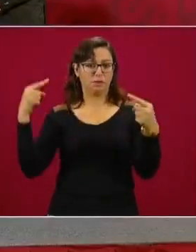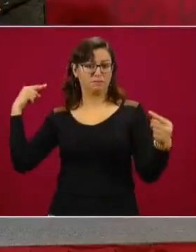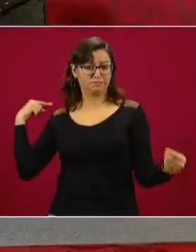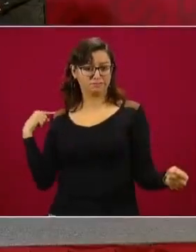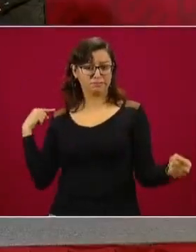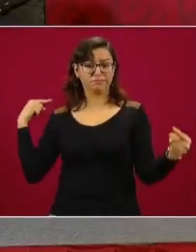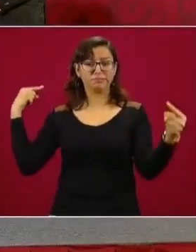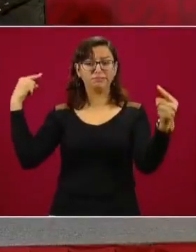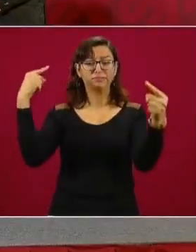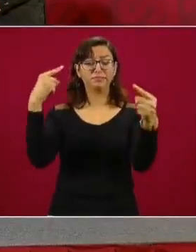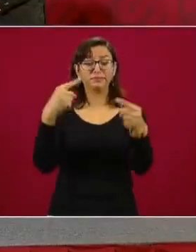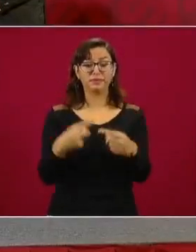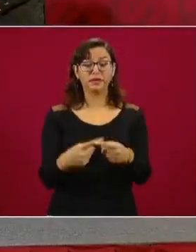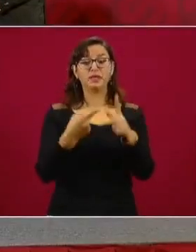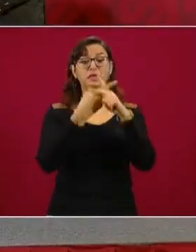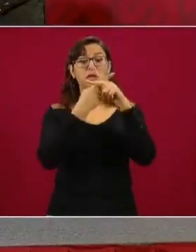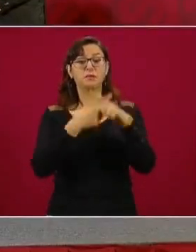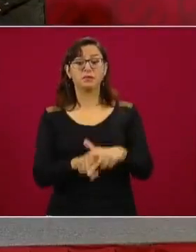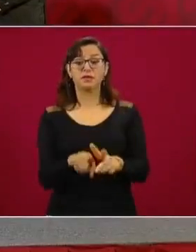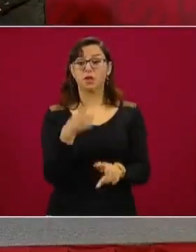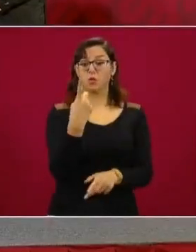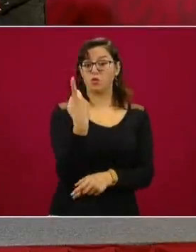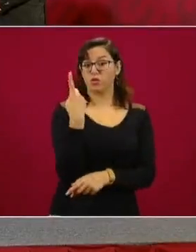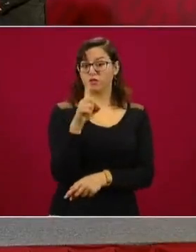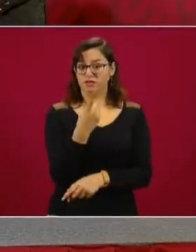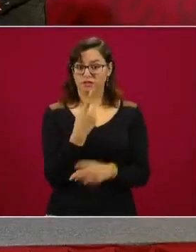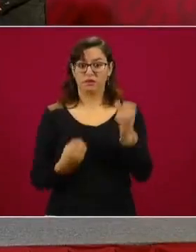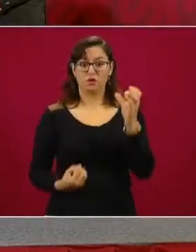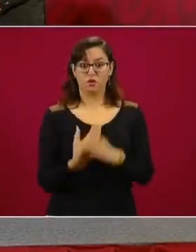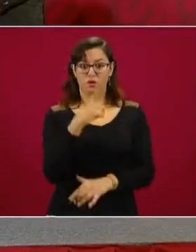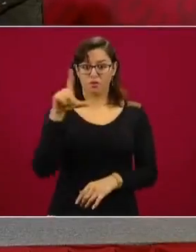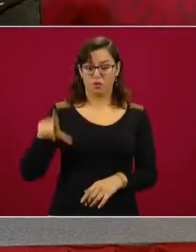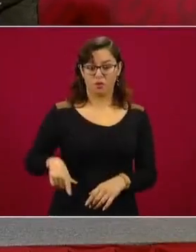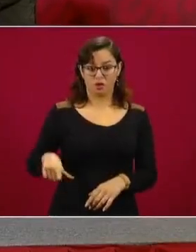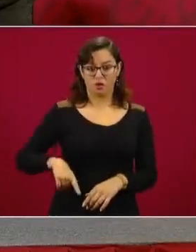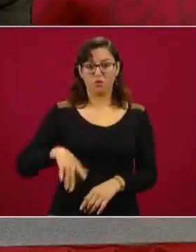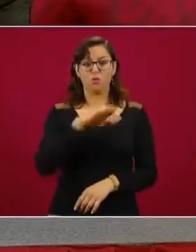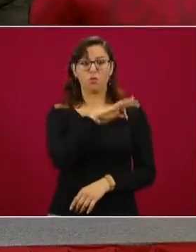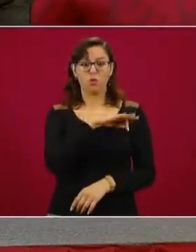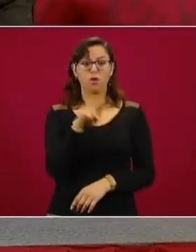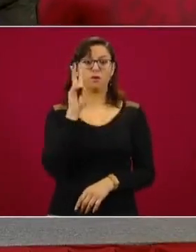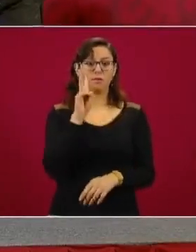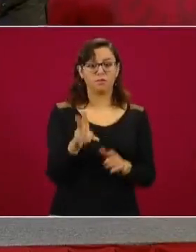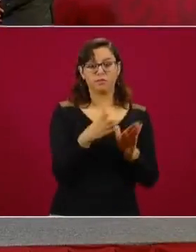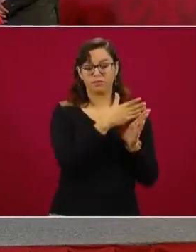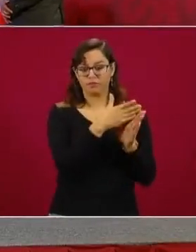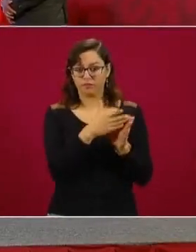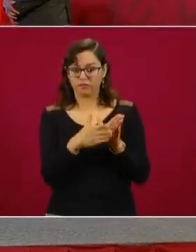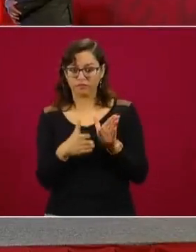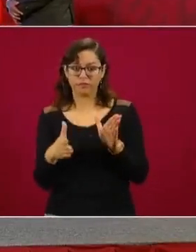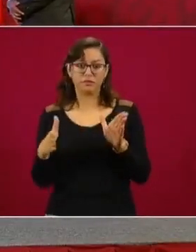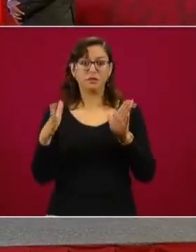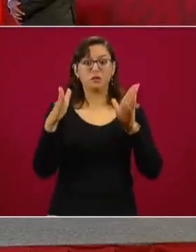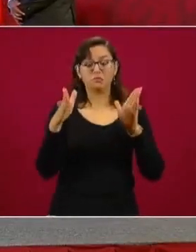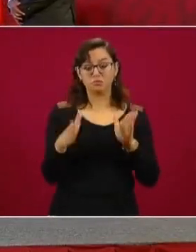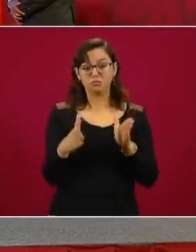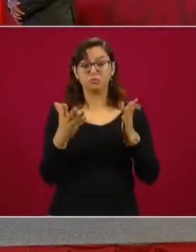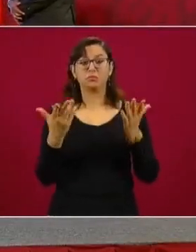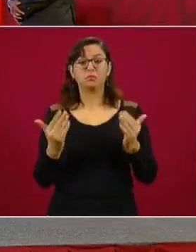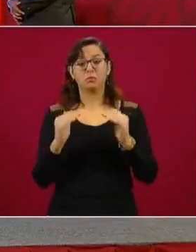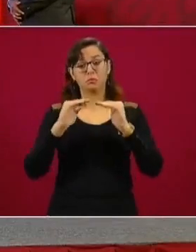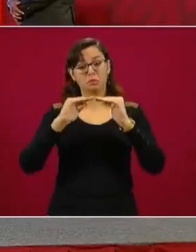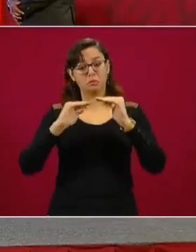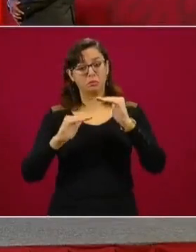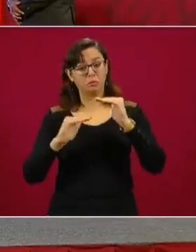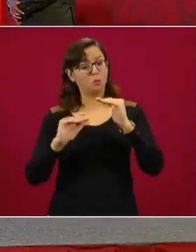es la línea a partir del primero de diciembre, hay una ruptura y podemos ver que es ligerísimamente a la